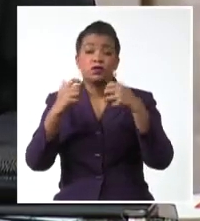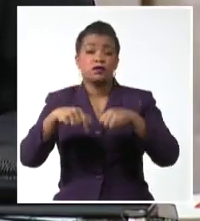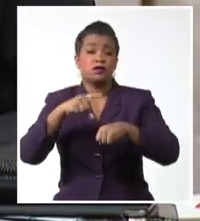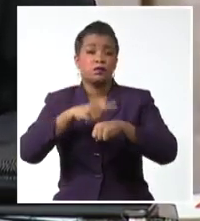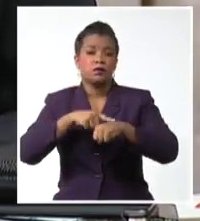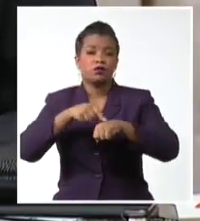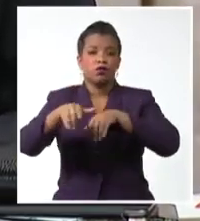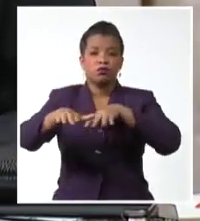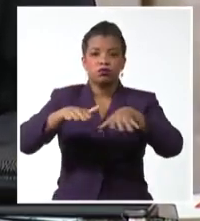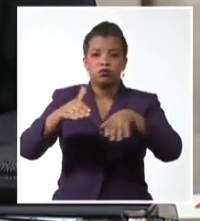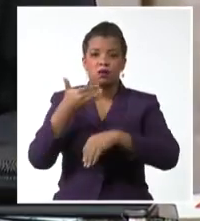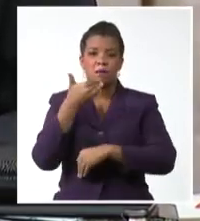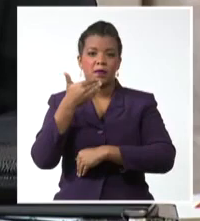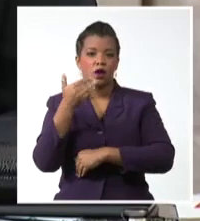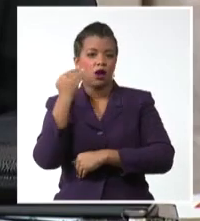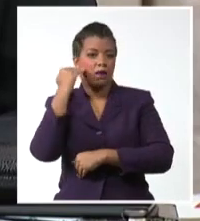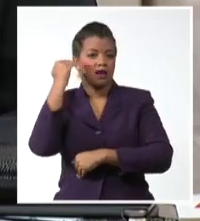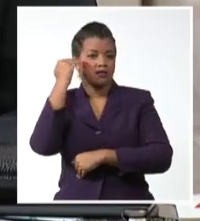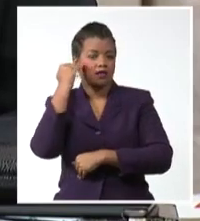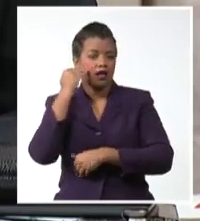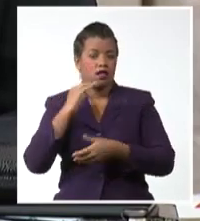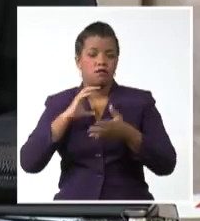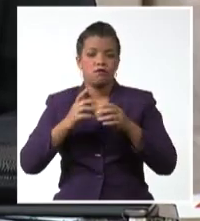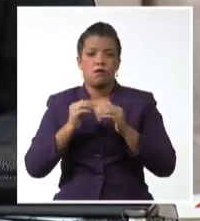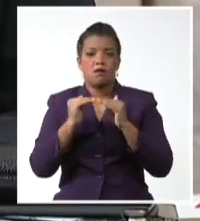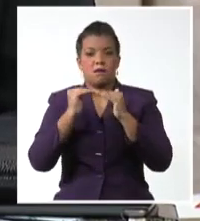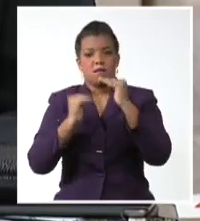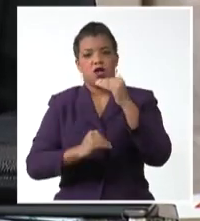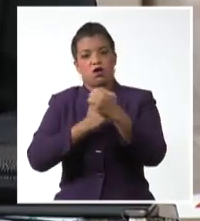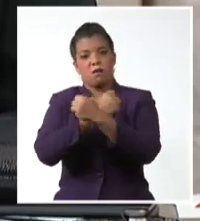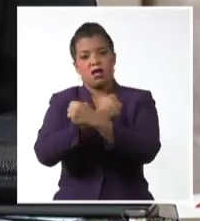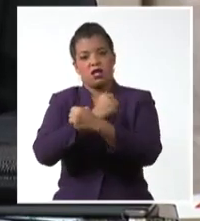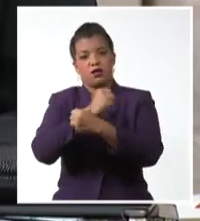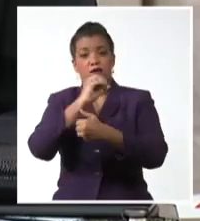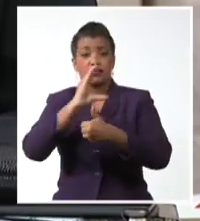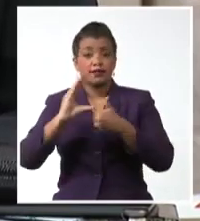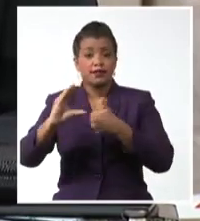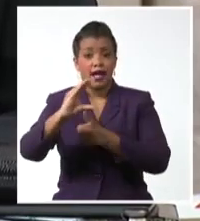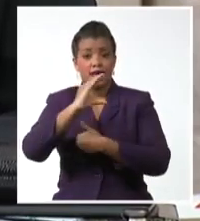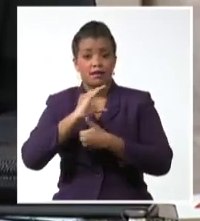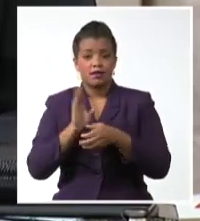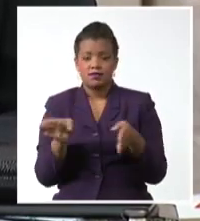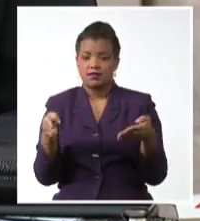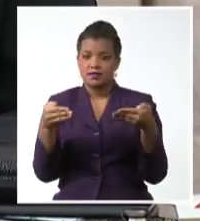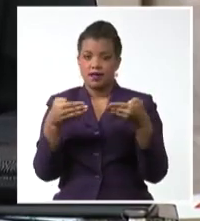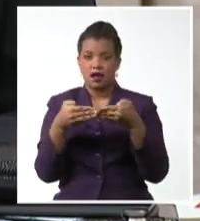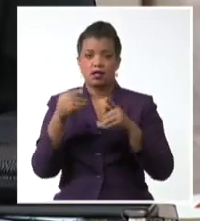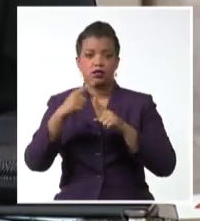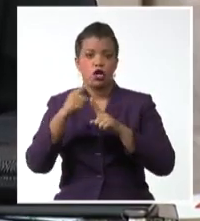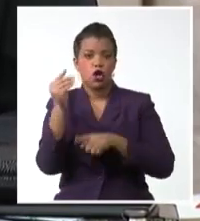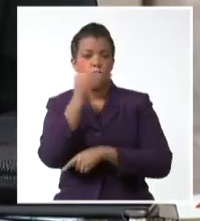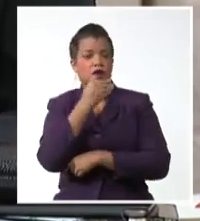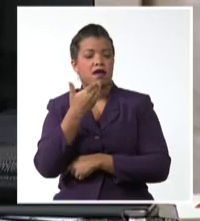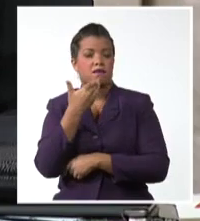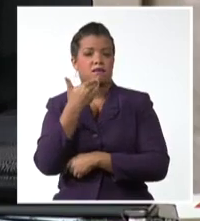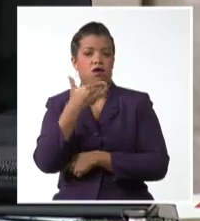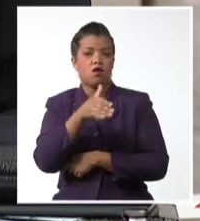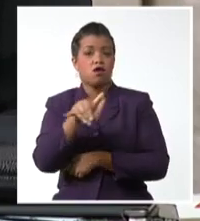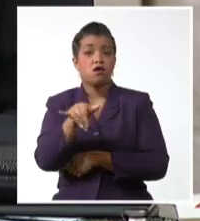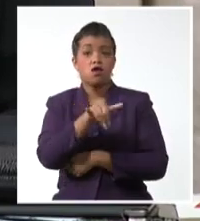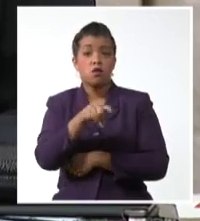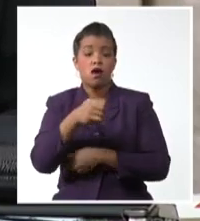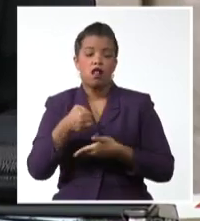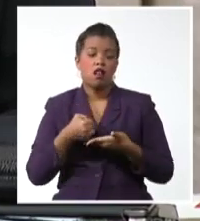y capacidades para el manejo y reducción de riesgos en el Caribe cerrar la brecha tecnológica así como fomentar la